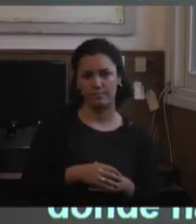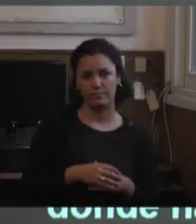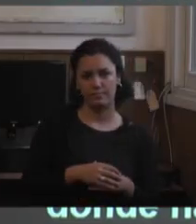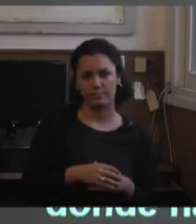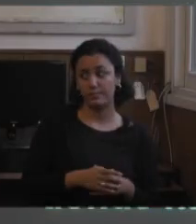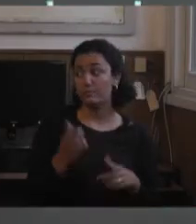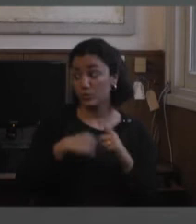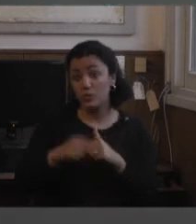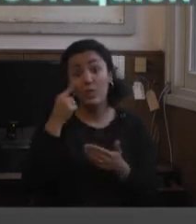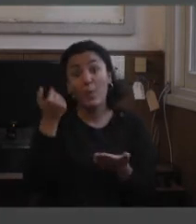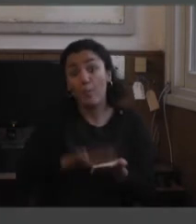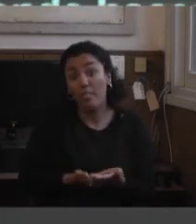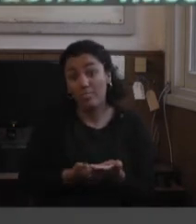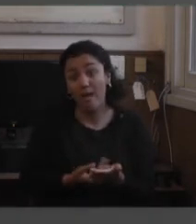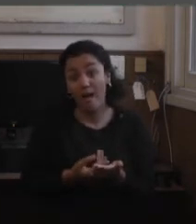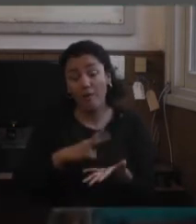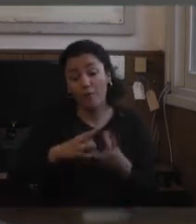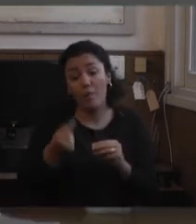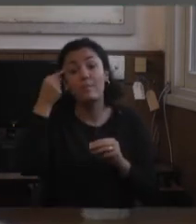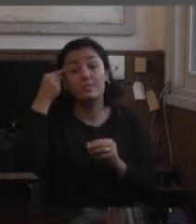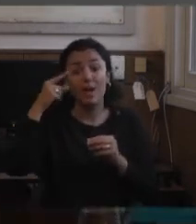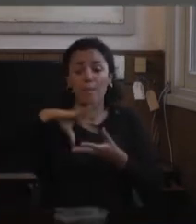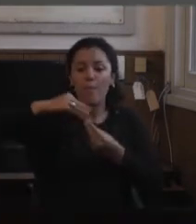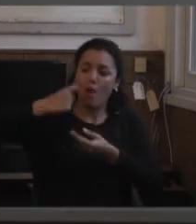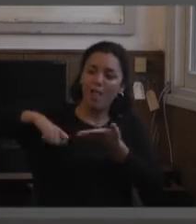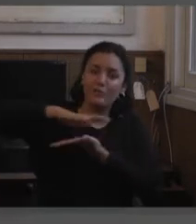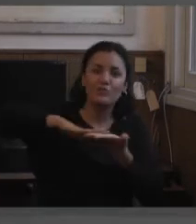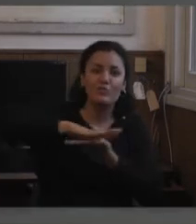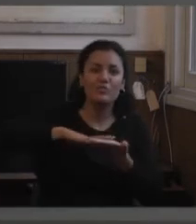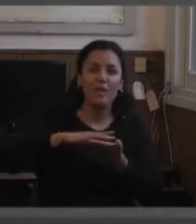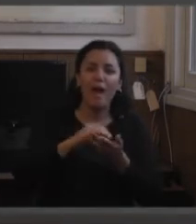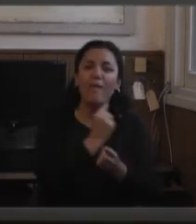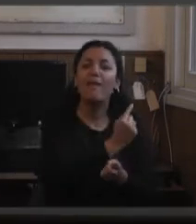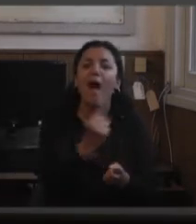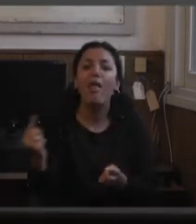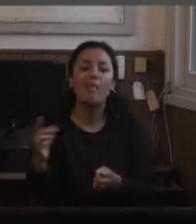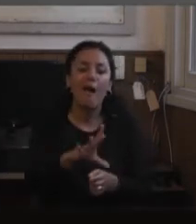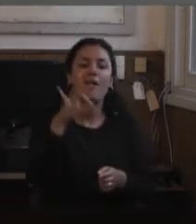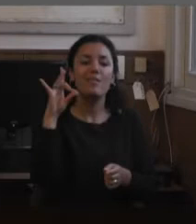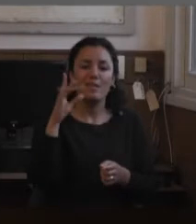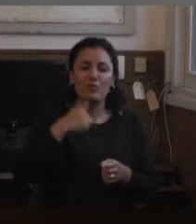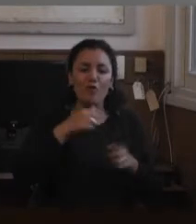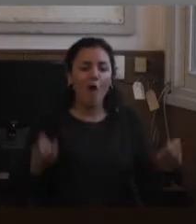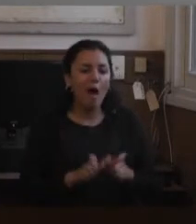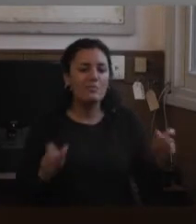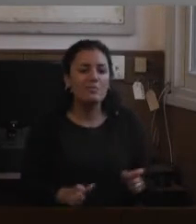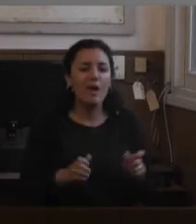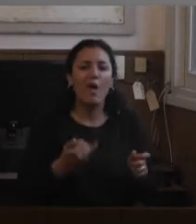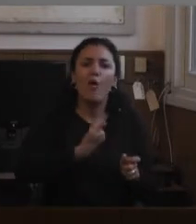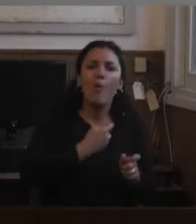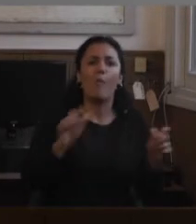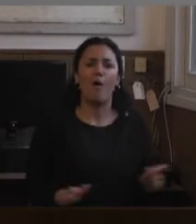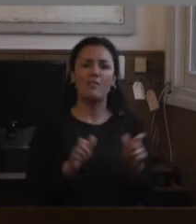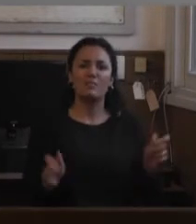Entonces, la propuesta en realidad es pensarlo desde el modelo social que cada uno pueda elegir qué hacer, con quién hacer y cómo